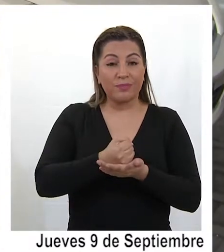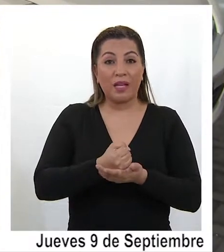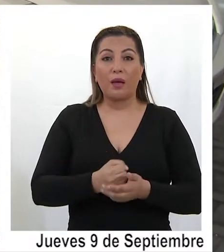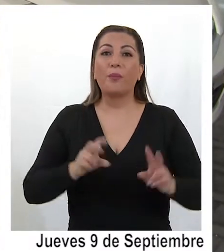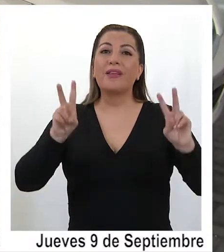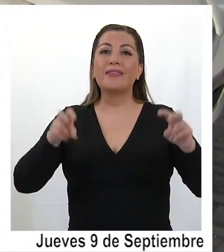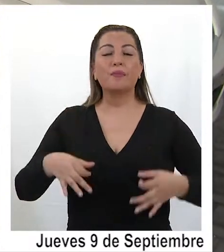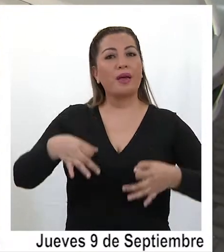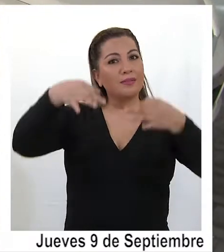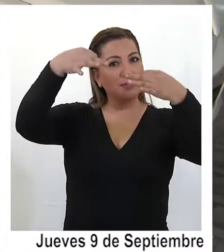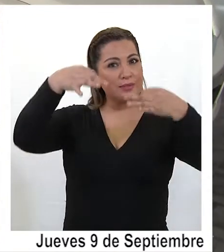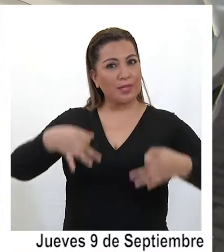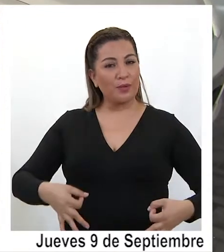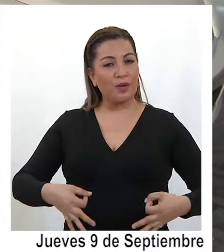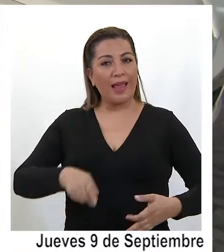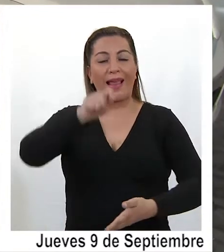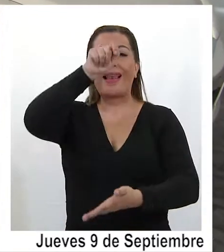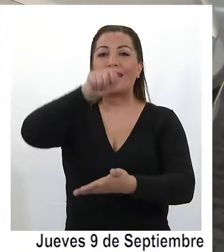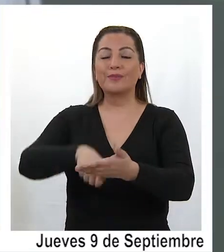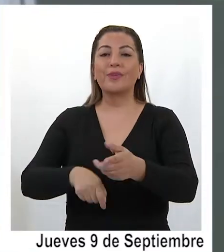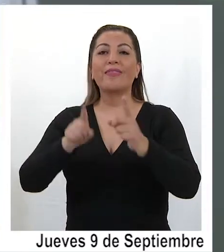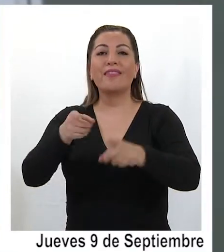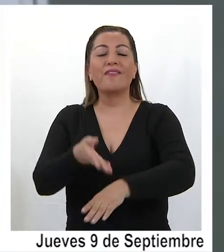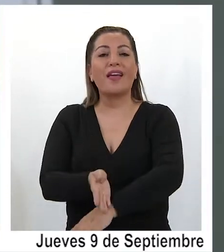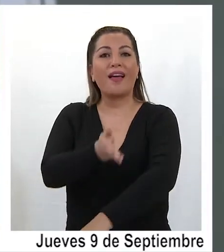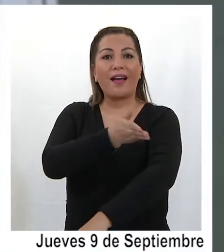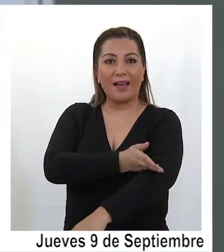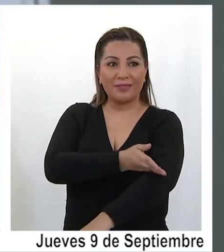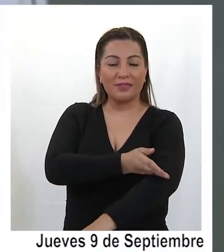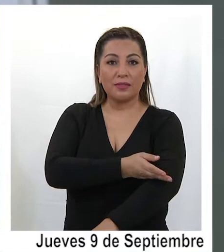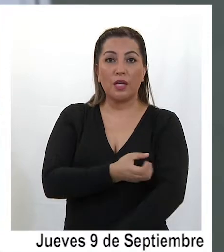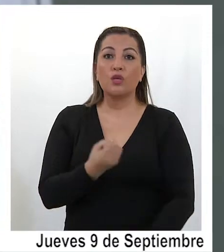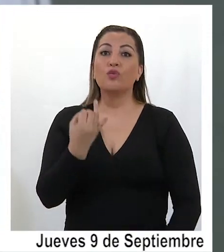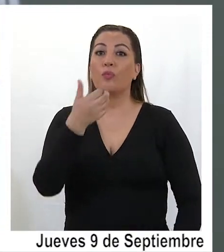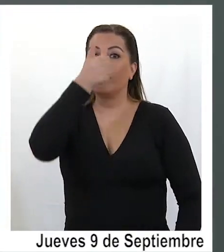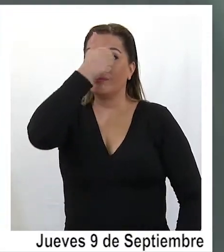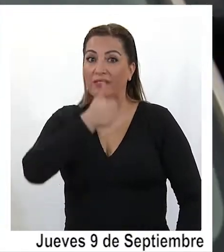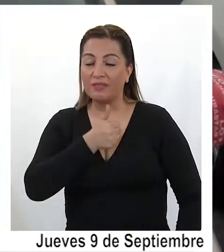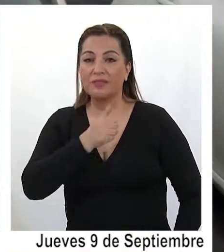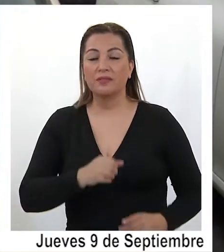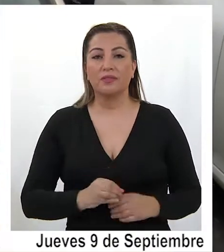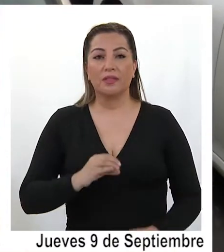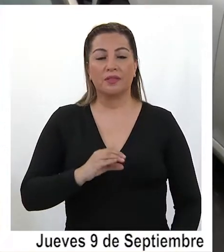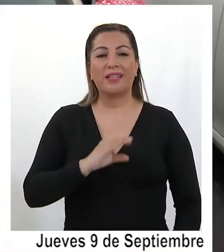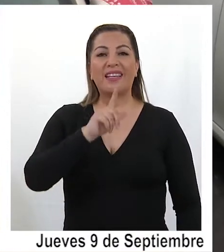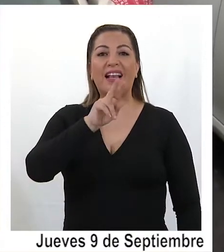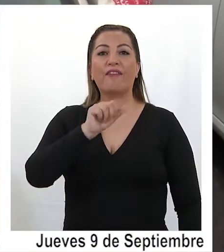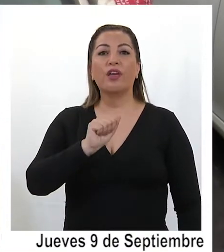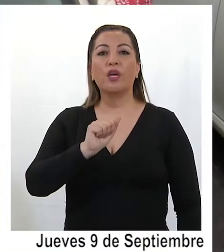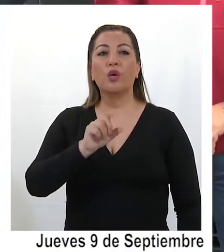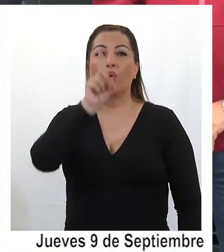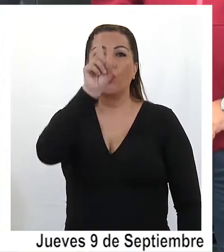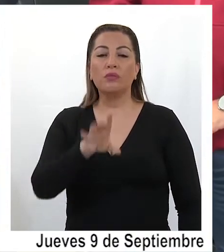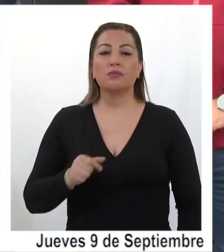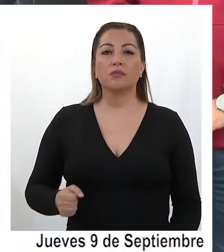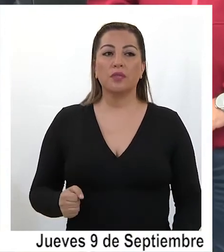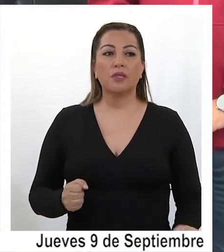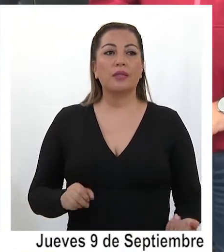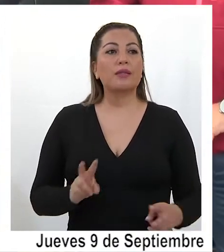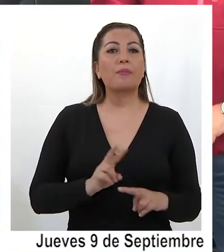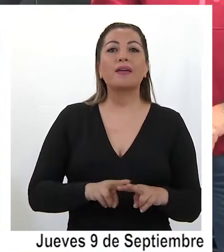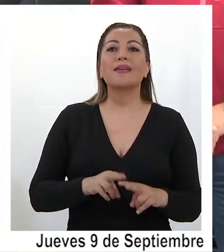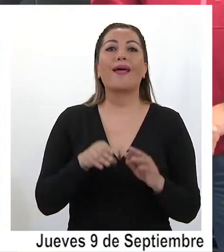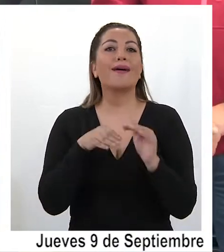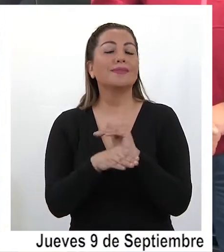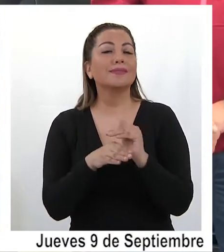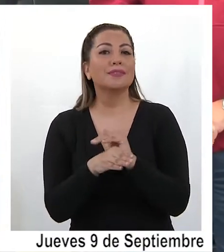por temas de seguridad, la inscripción se debe realizar con clave única. Esta clave única va a permitir que sea mucho